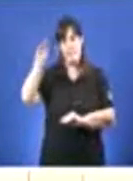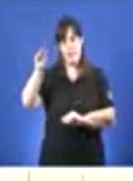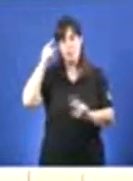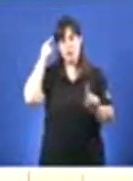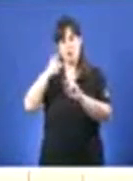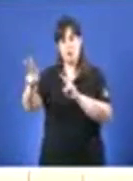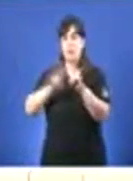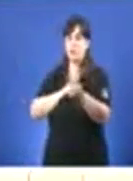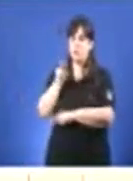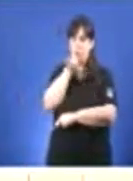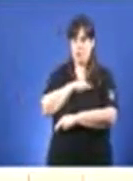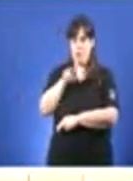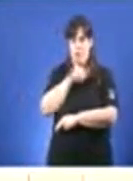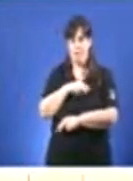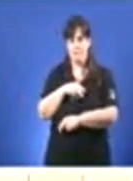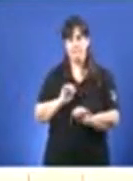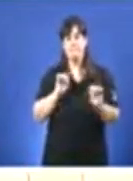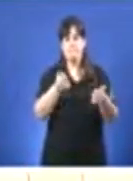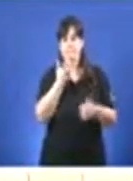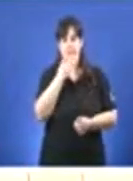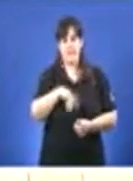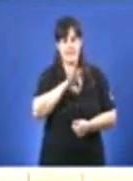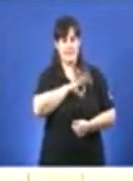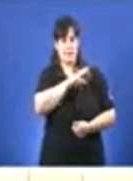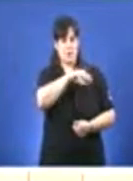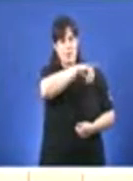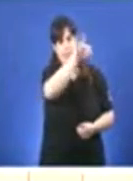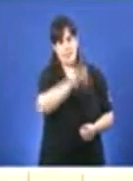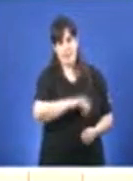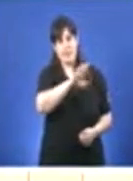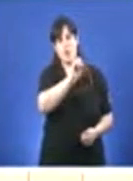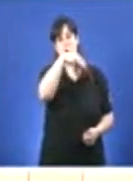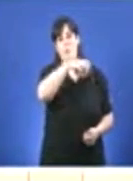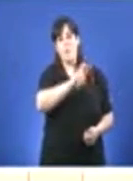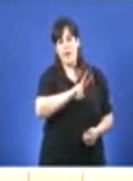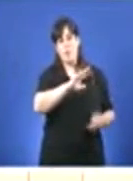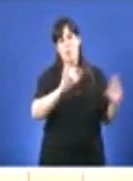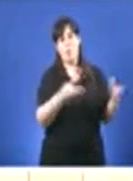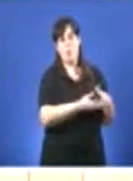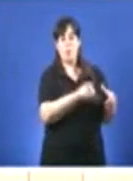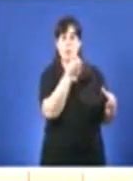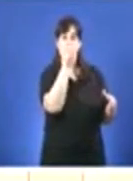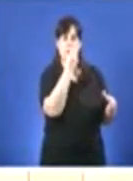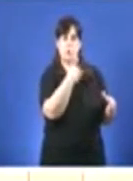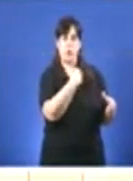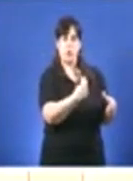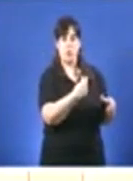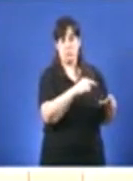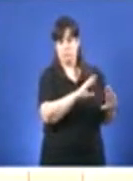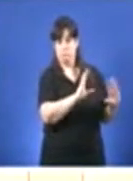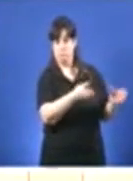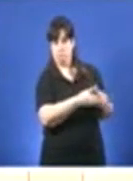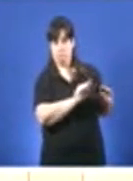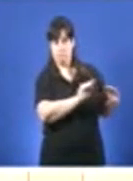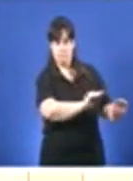Comenzamos pola pregunta de Don José Luis Méndez Romeu, portavó do Grupo Parlamentario Socialista de Galicia, sobre o enfoque da